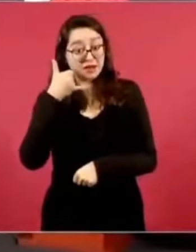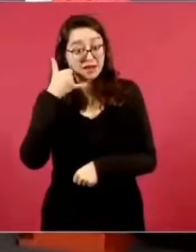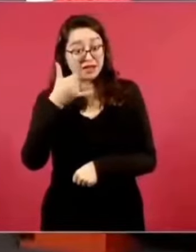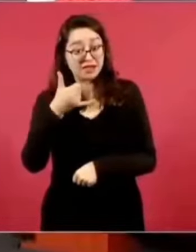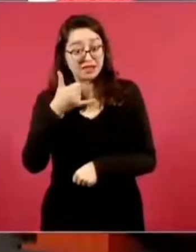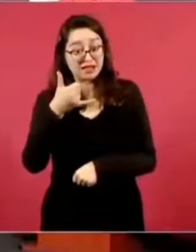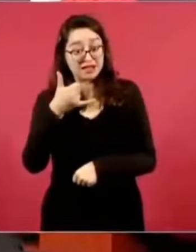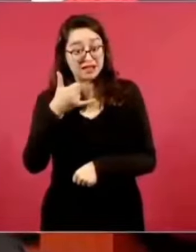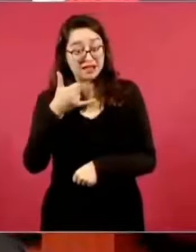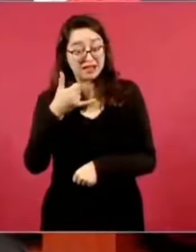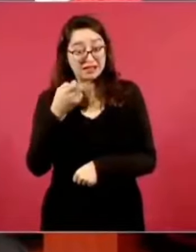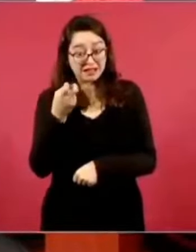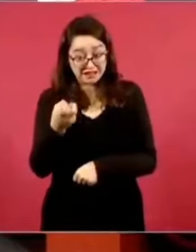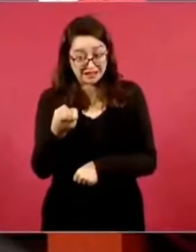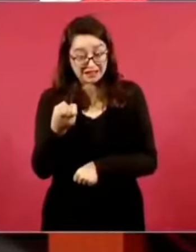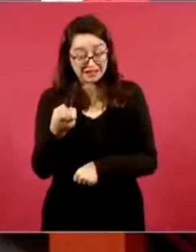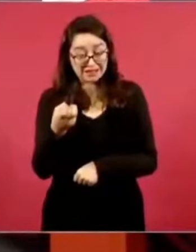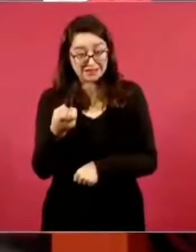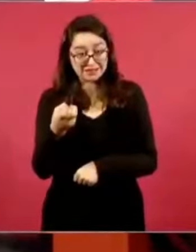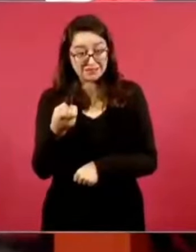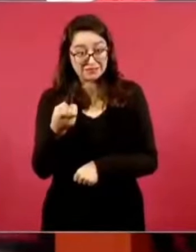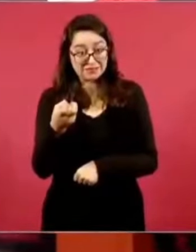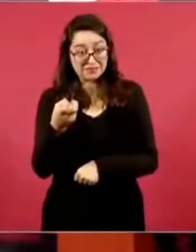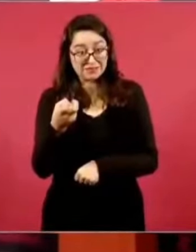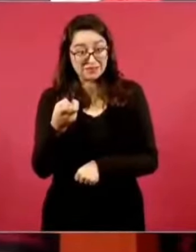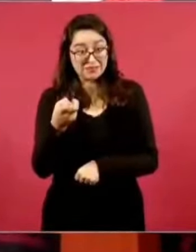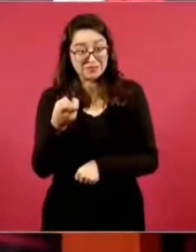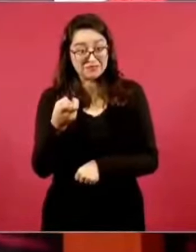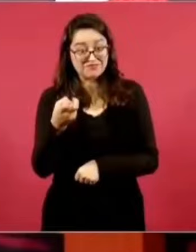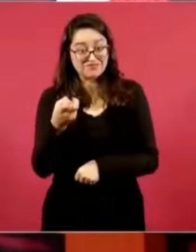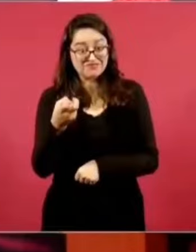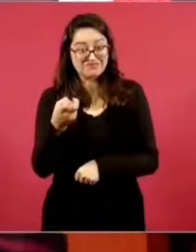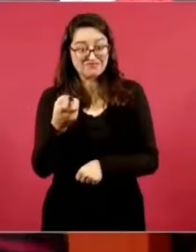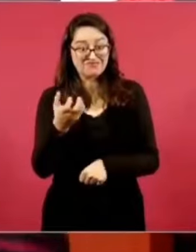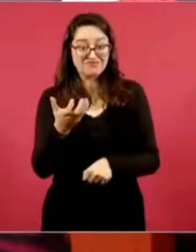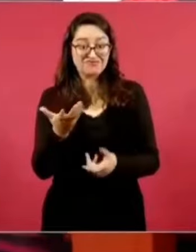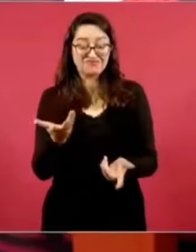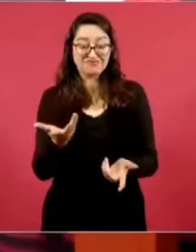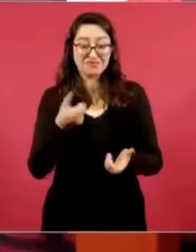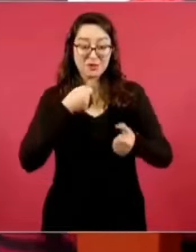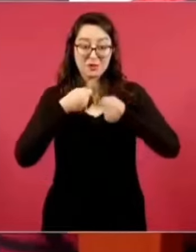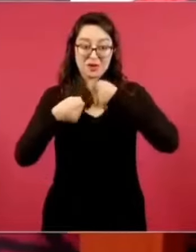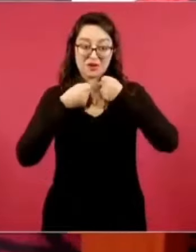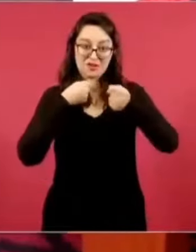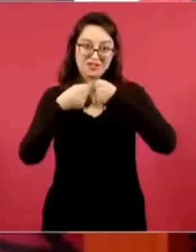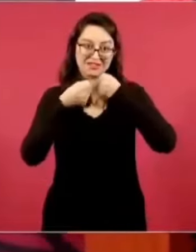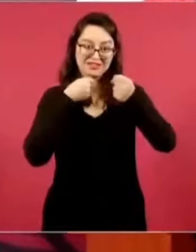compañeras y compañeros periodistas